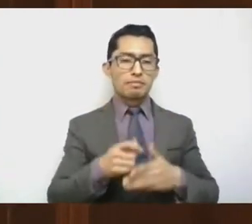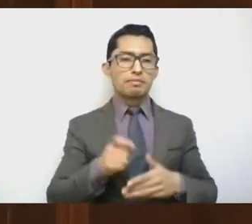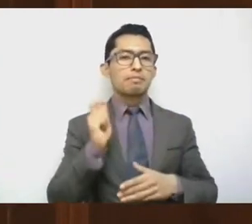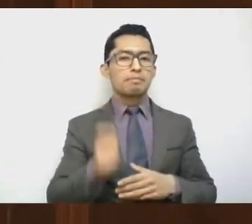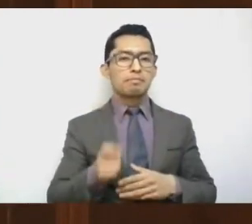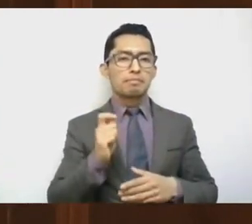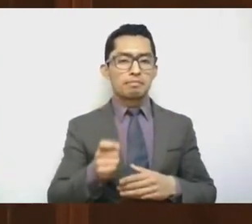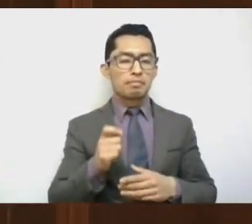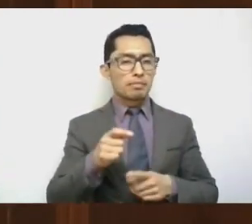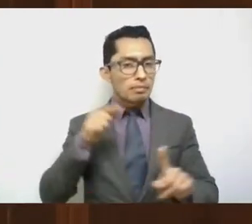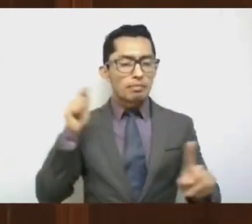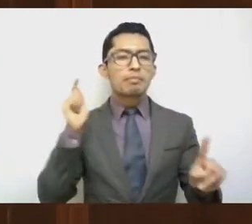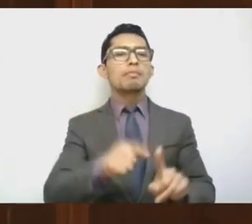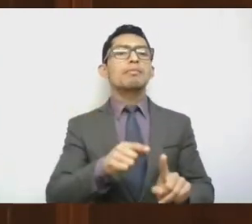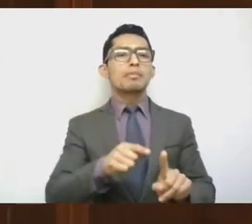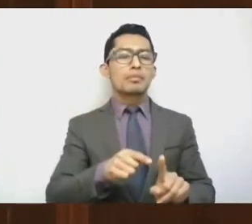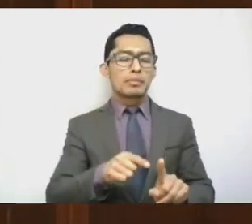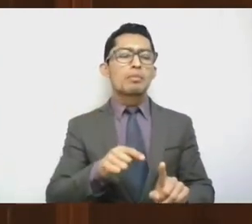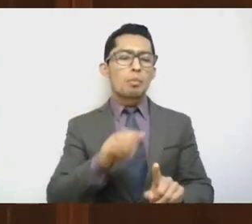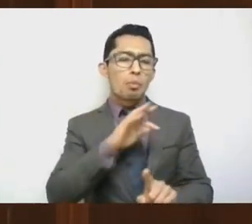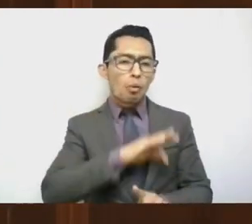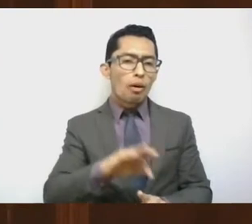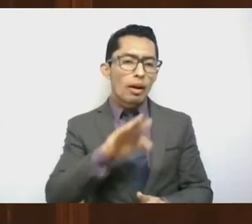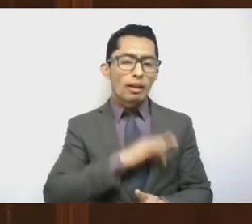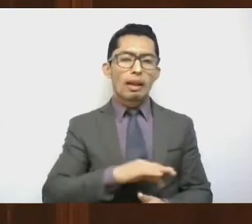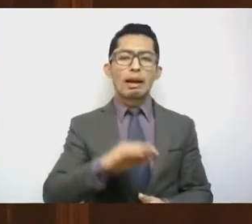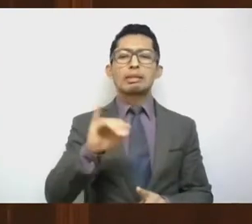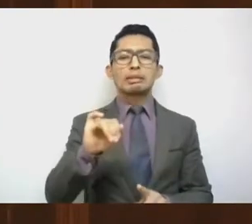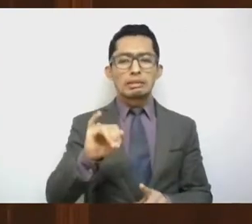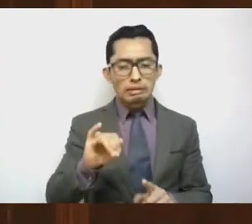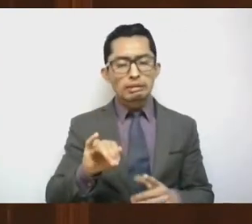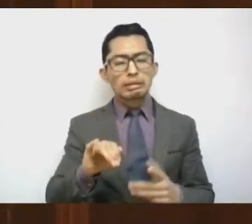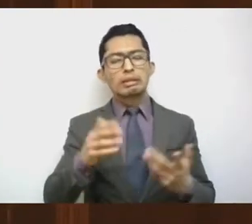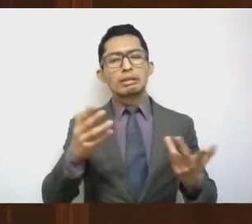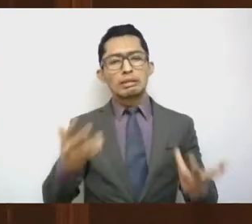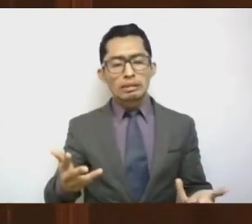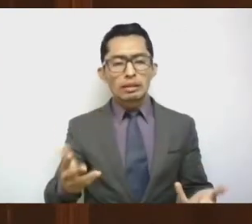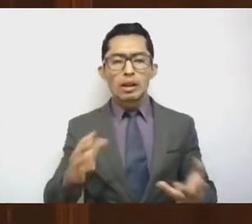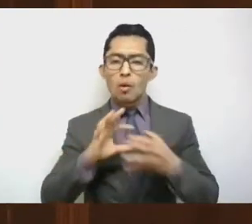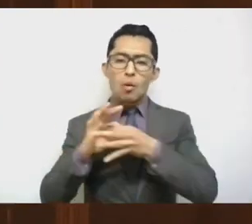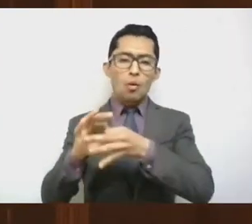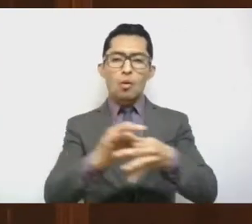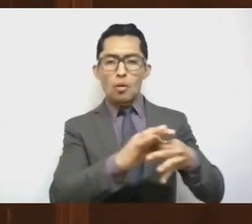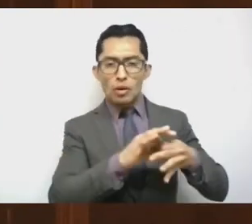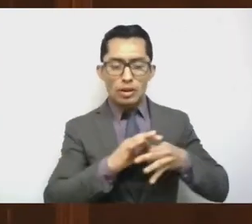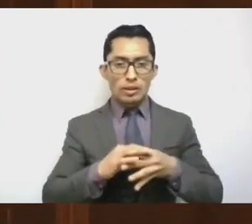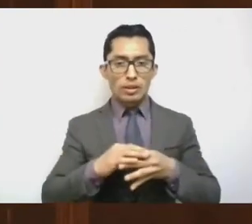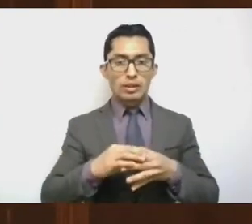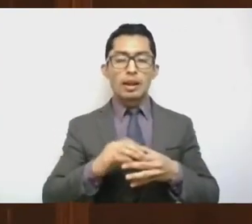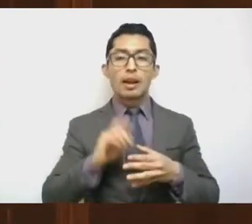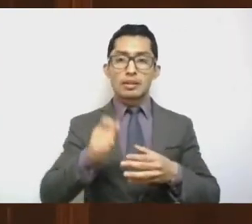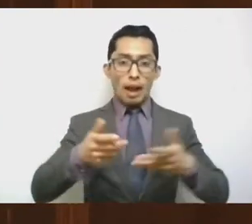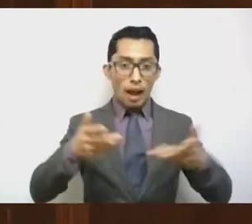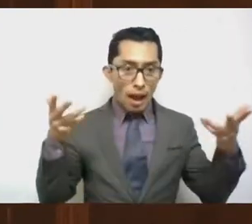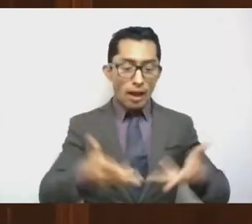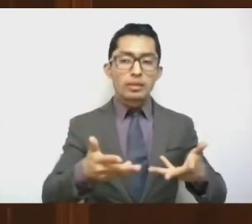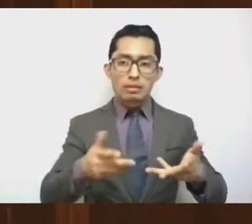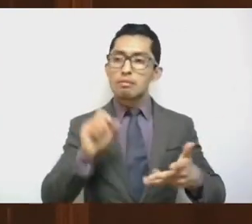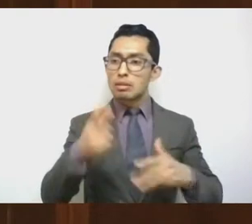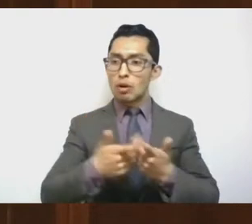sí se pueda consolidar esa unidad en la acción para poder